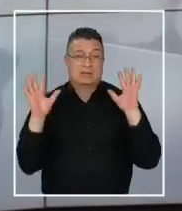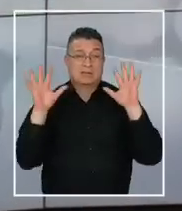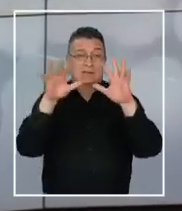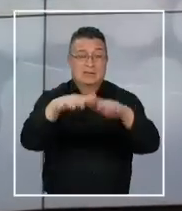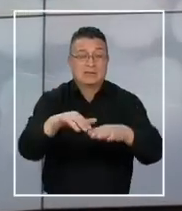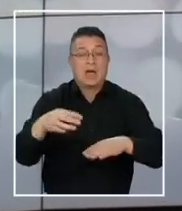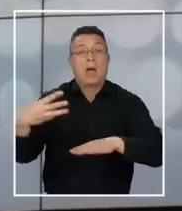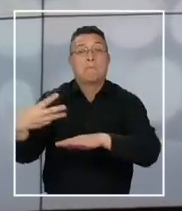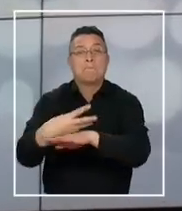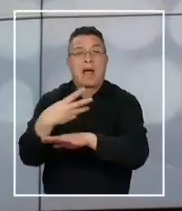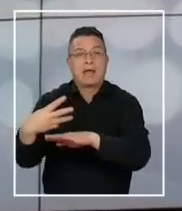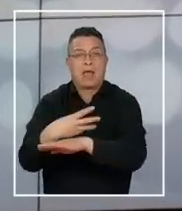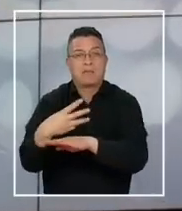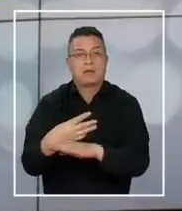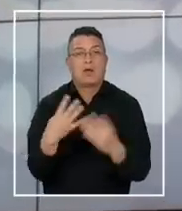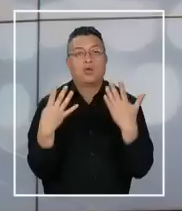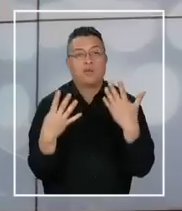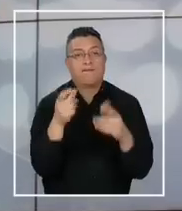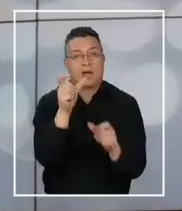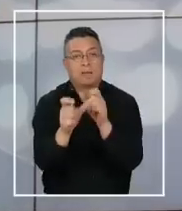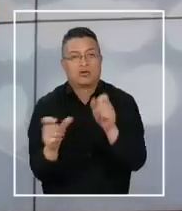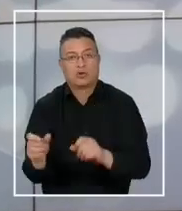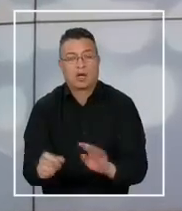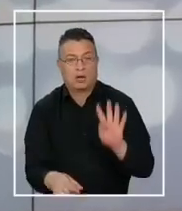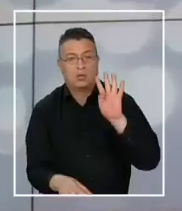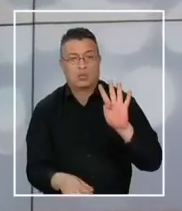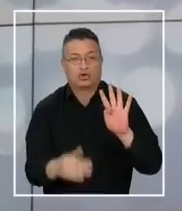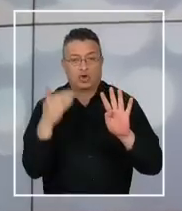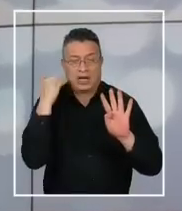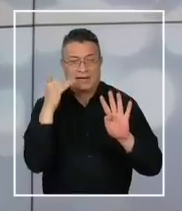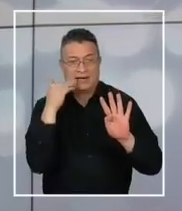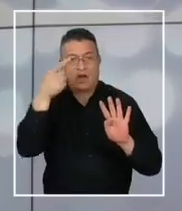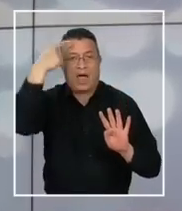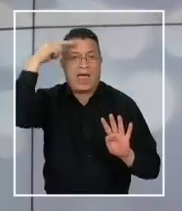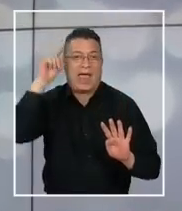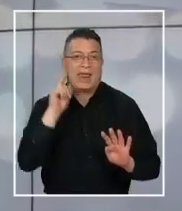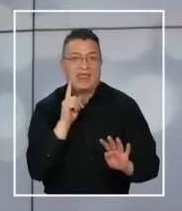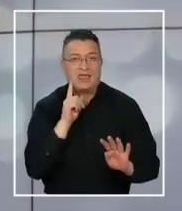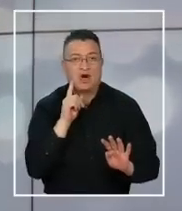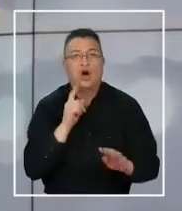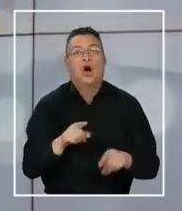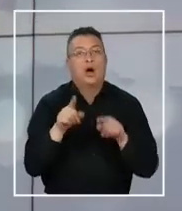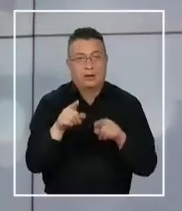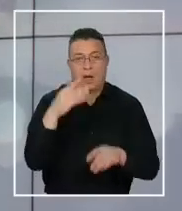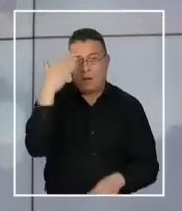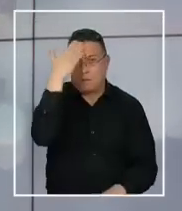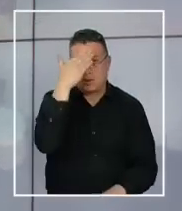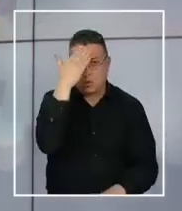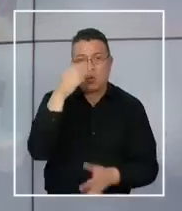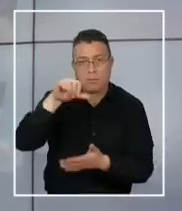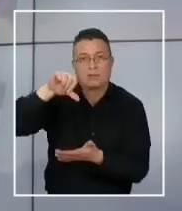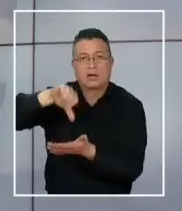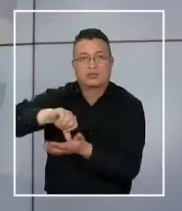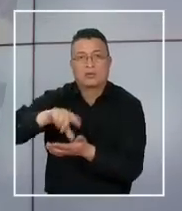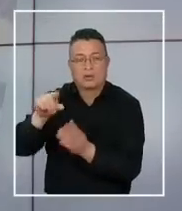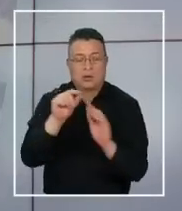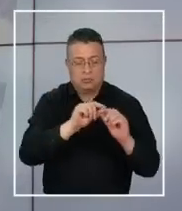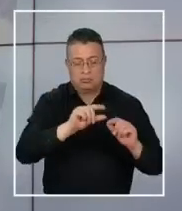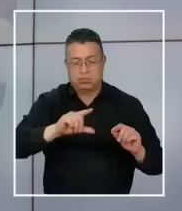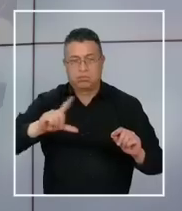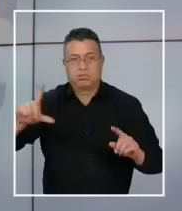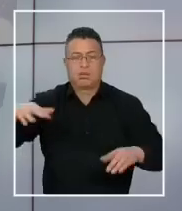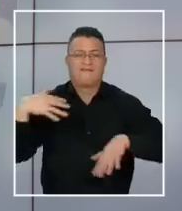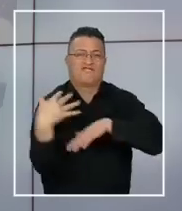Miami y donde nueve personas, entre ellas cuatro niños, resultaron heridas. Un hecho que preocupa a la ciudad que ha visto un incremento de la